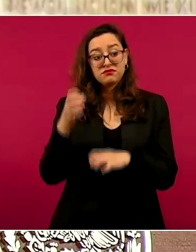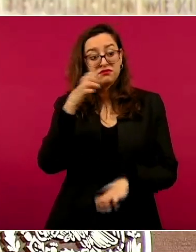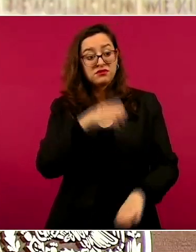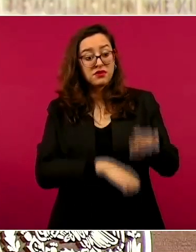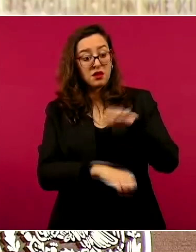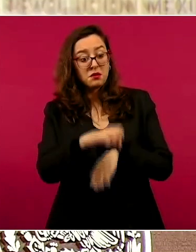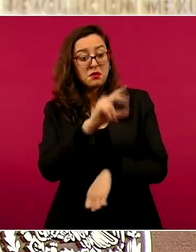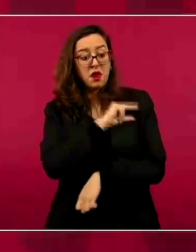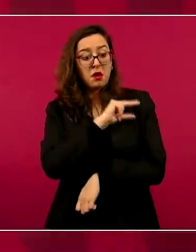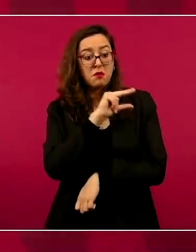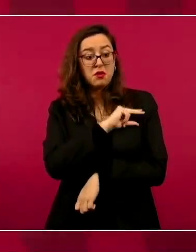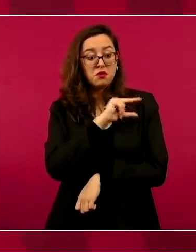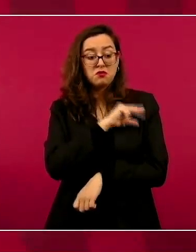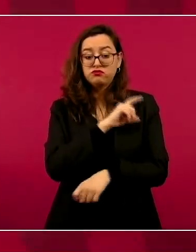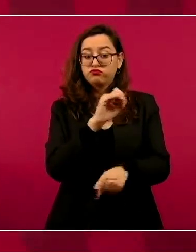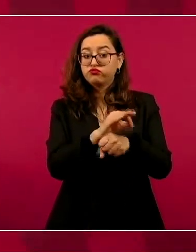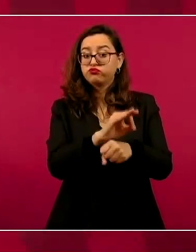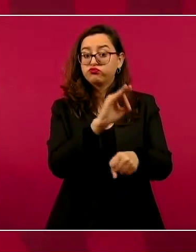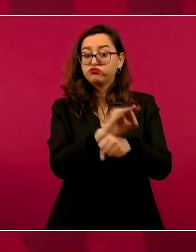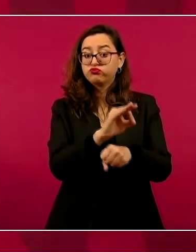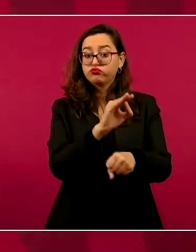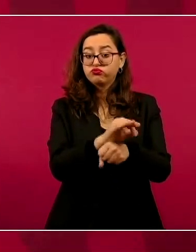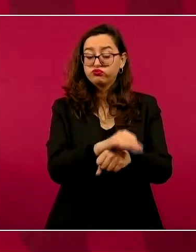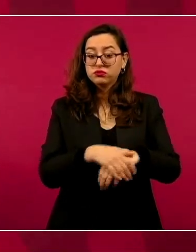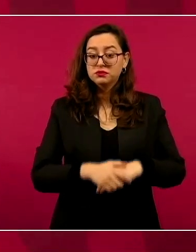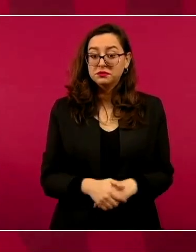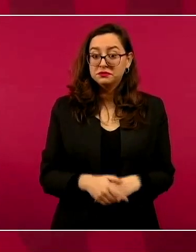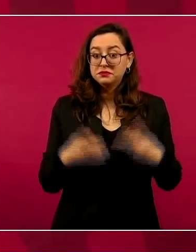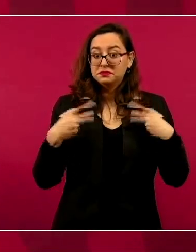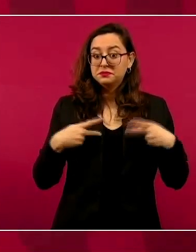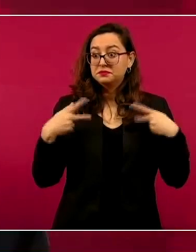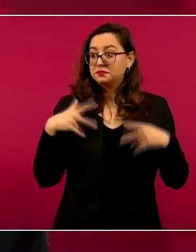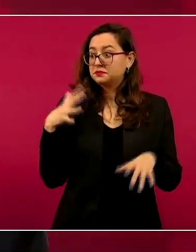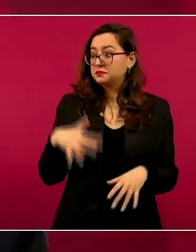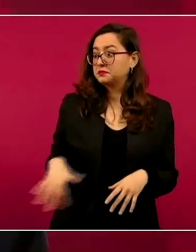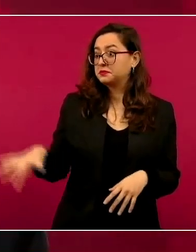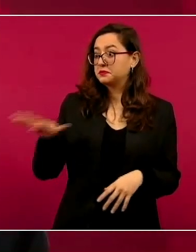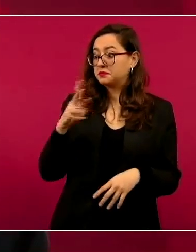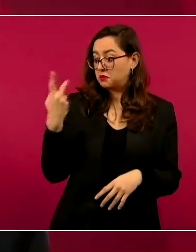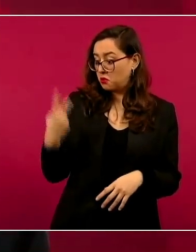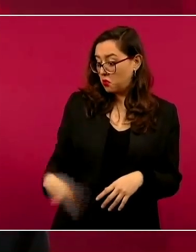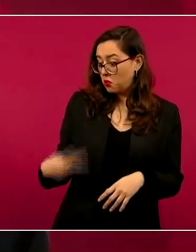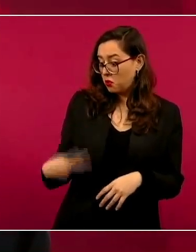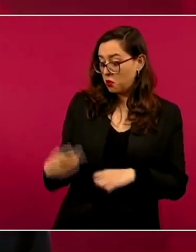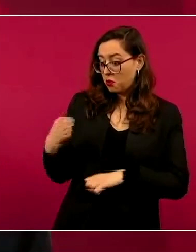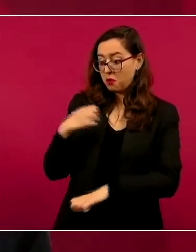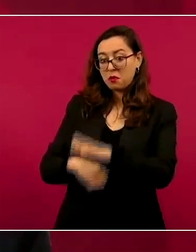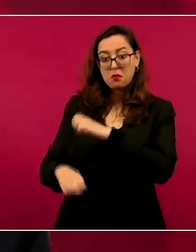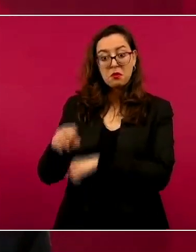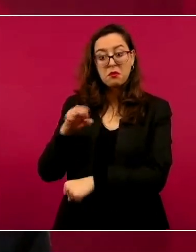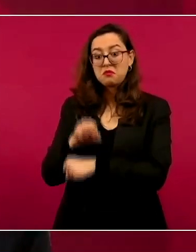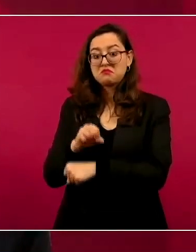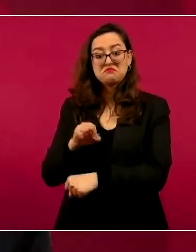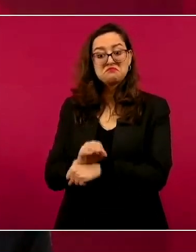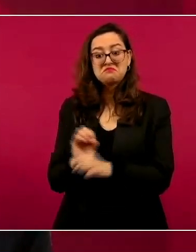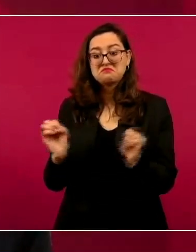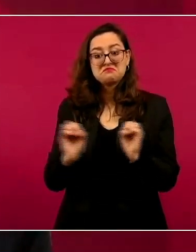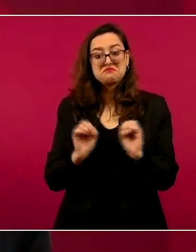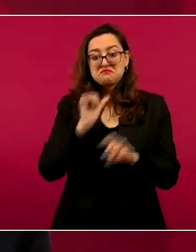particulares, no defiende a las empresas públicas, no defiende al pueblo.